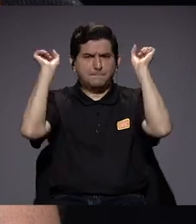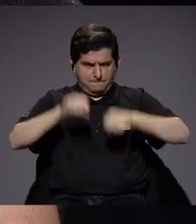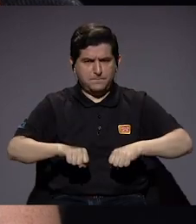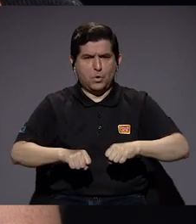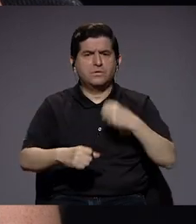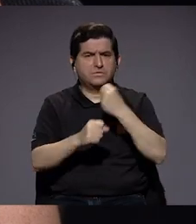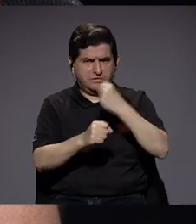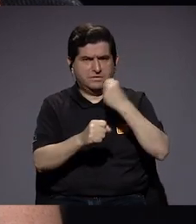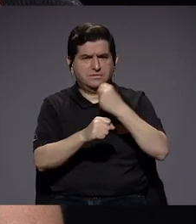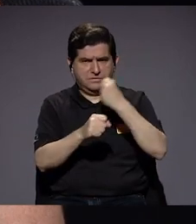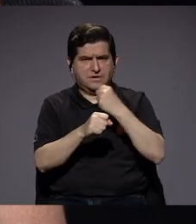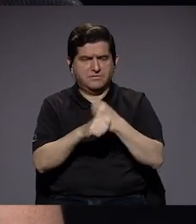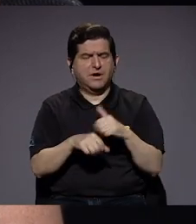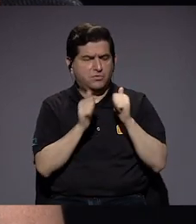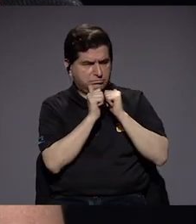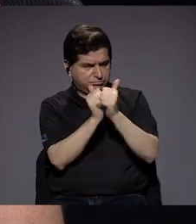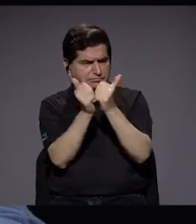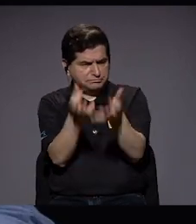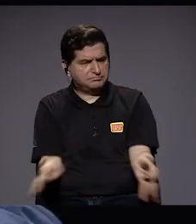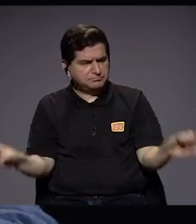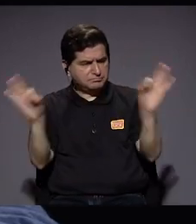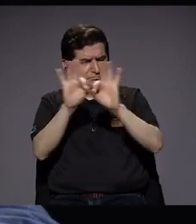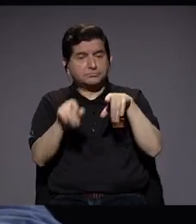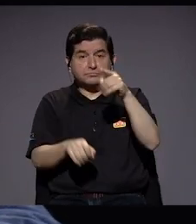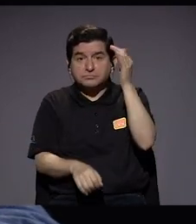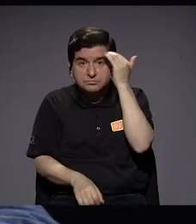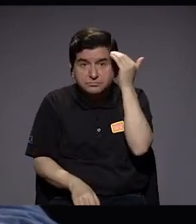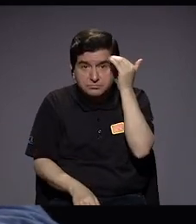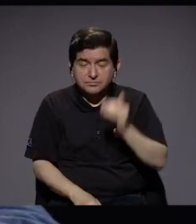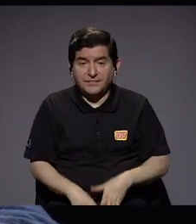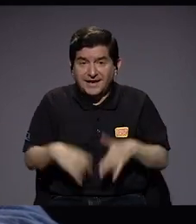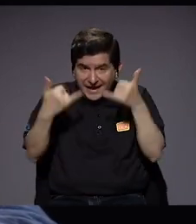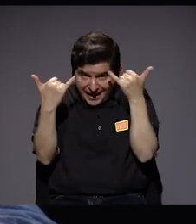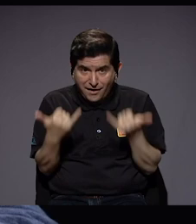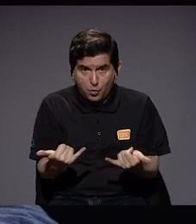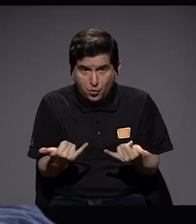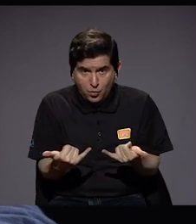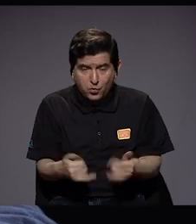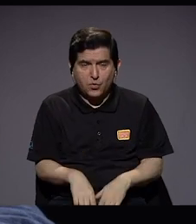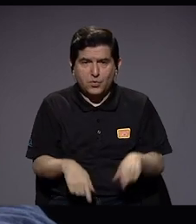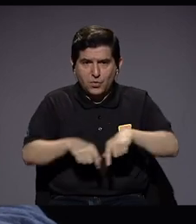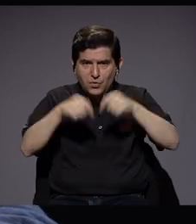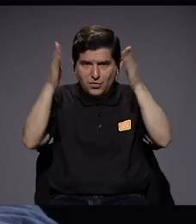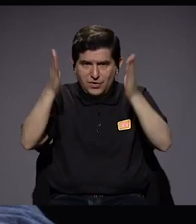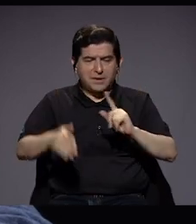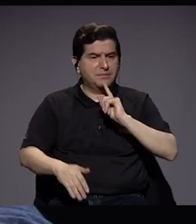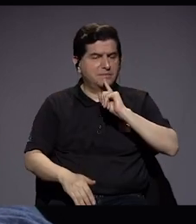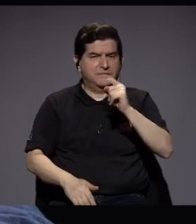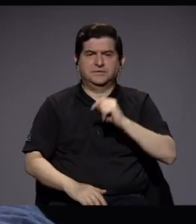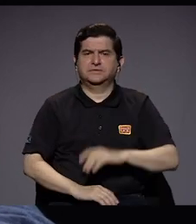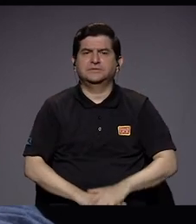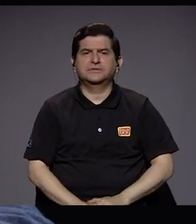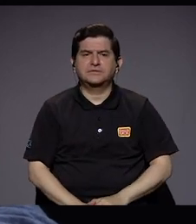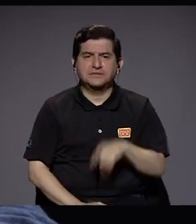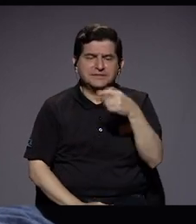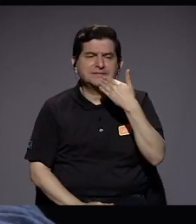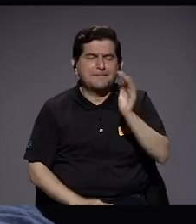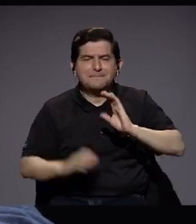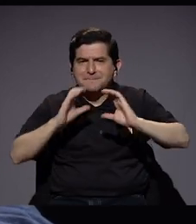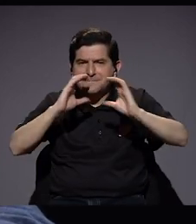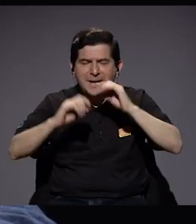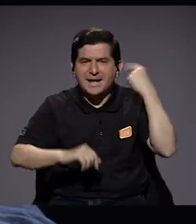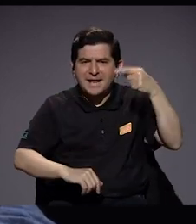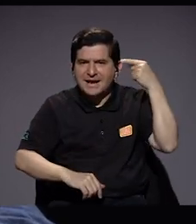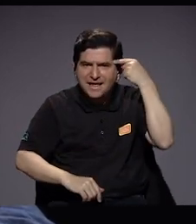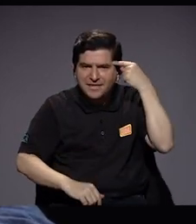un trabajo y un acompañamiento importante. Usted sabe que obviamente en este momento los periodistas han señalado mucho esa mala comunicación del gobierno